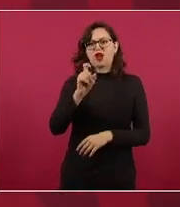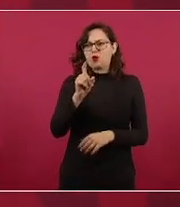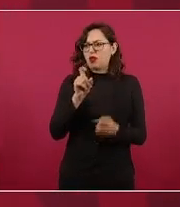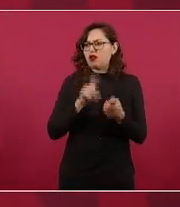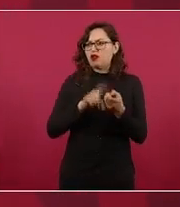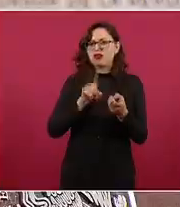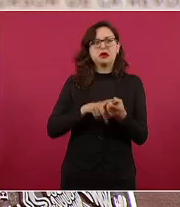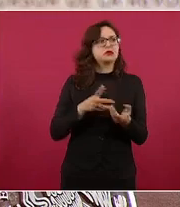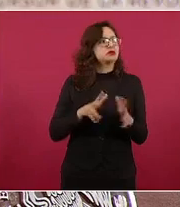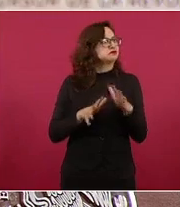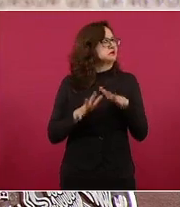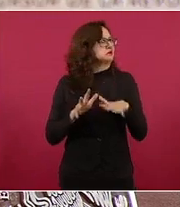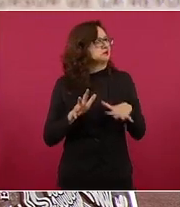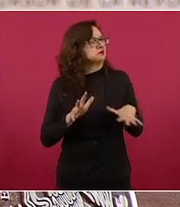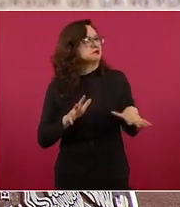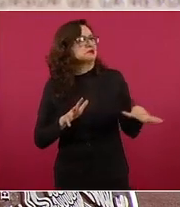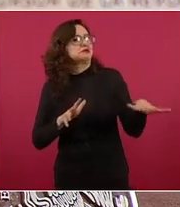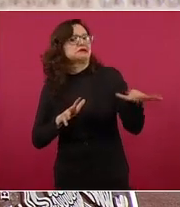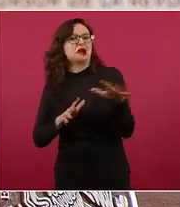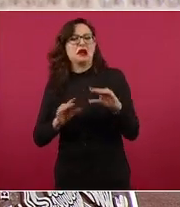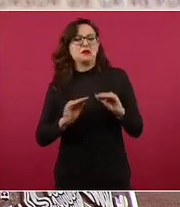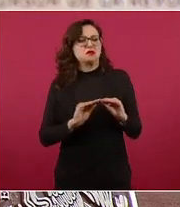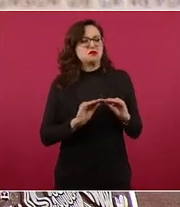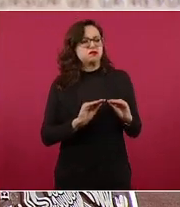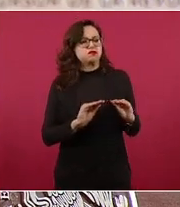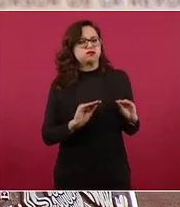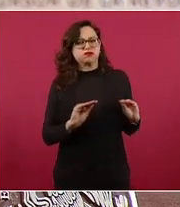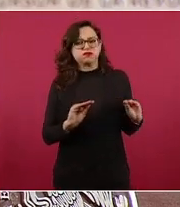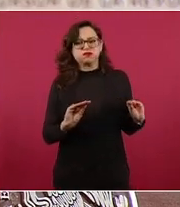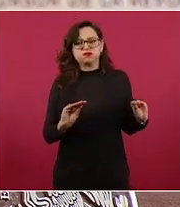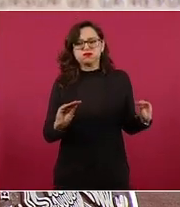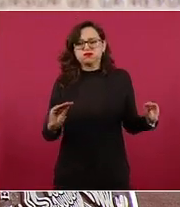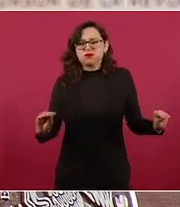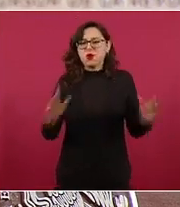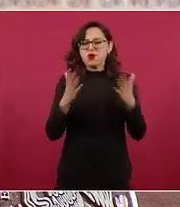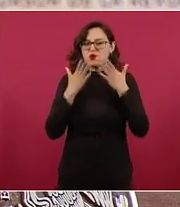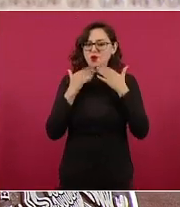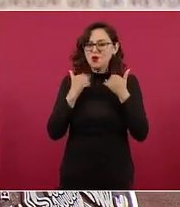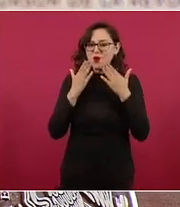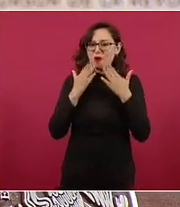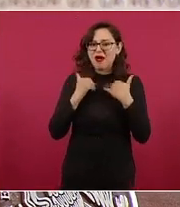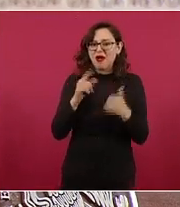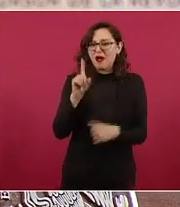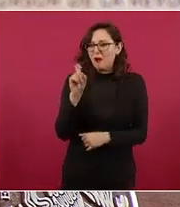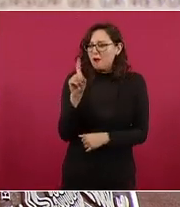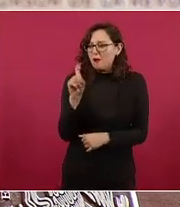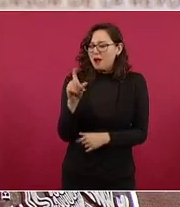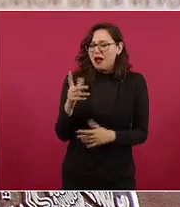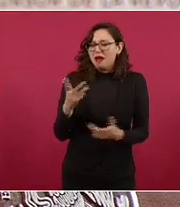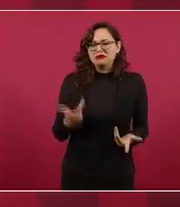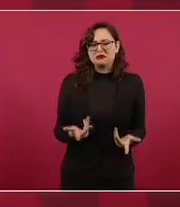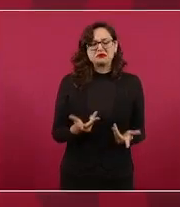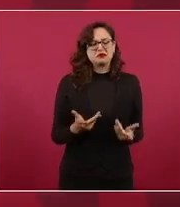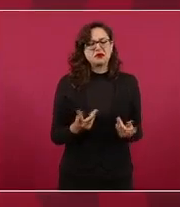o del semidesierto o donde no hay agua.